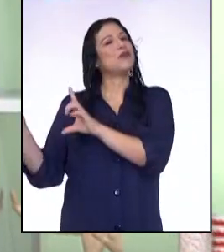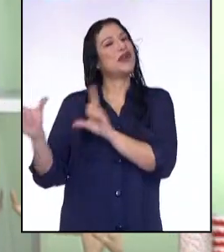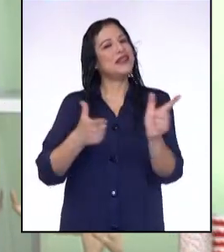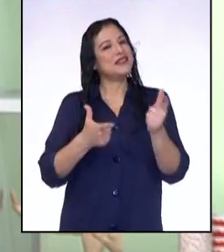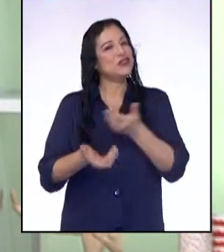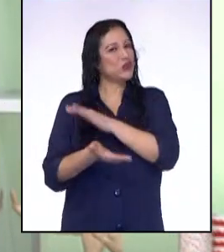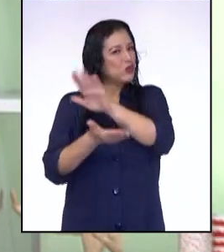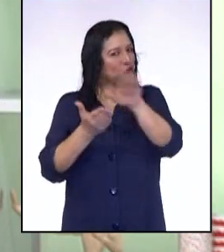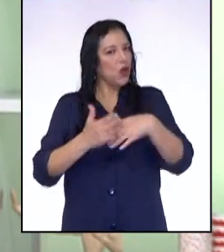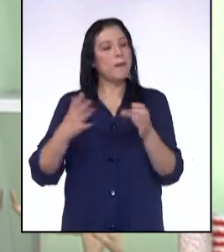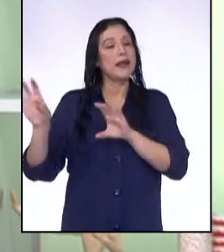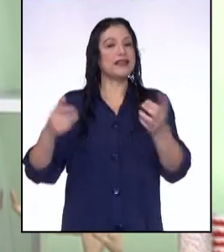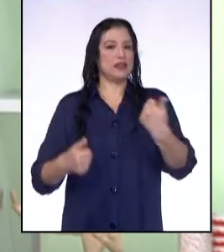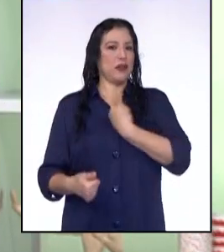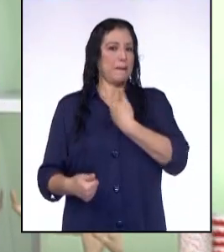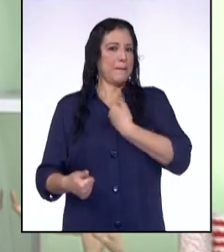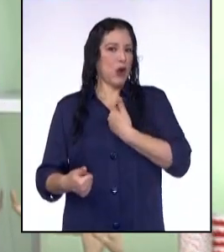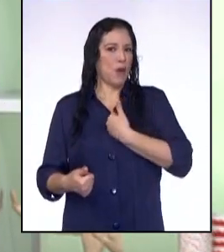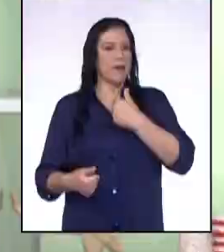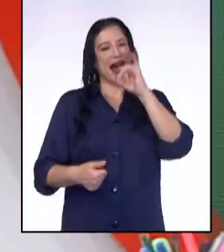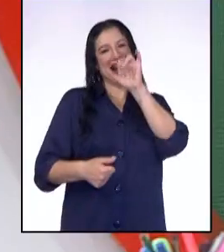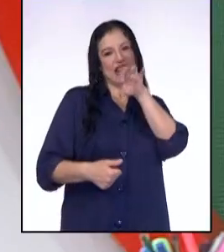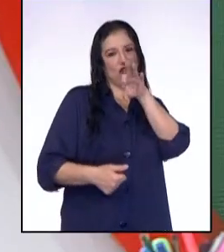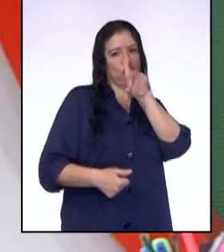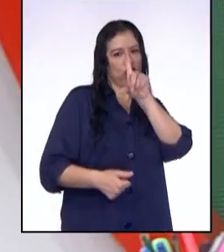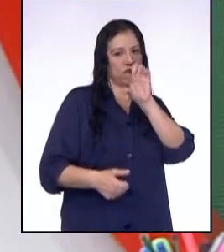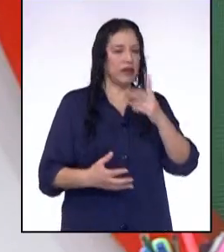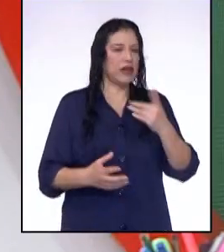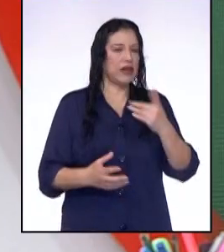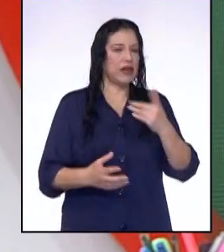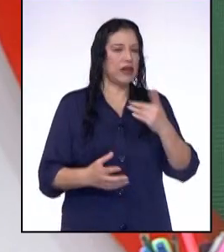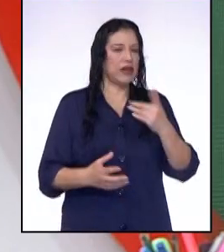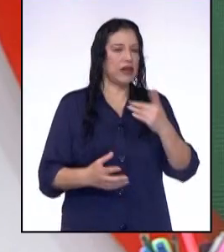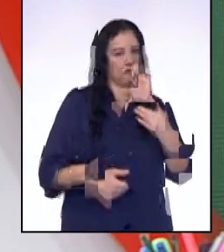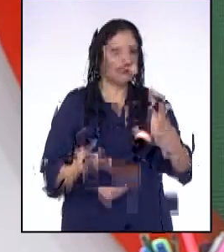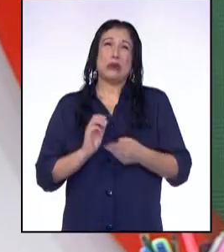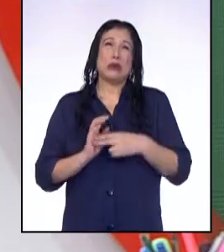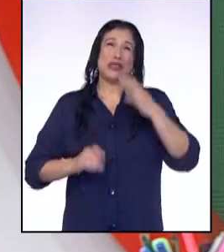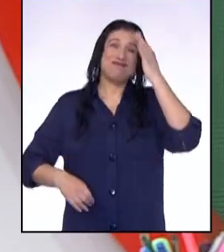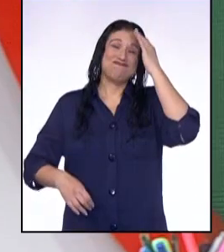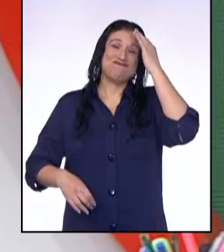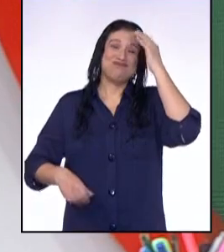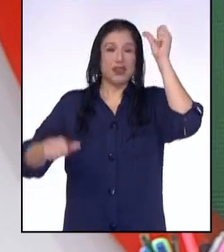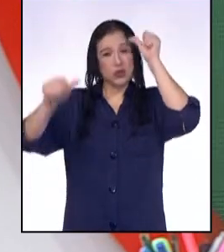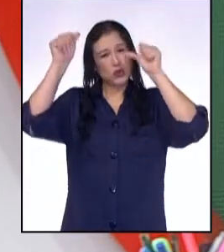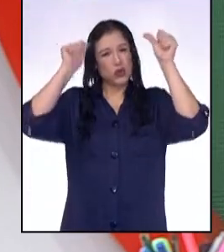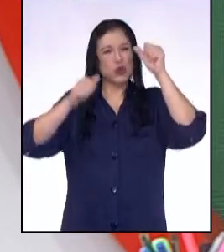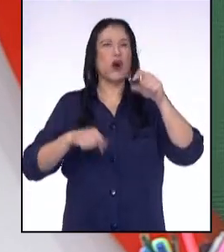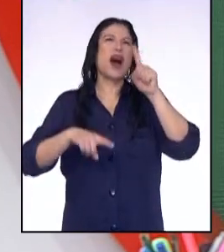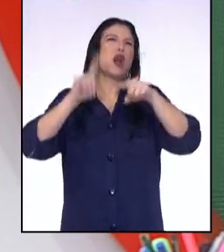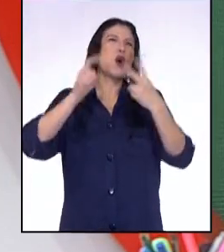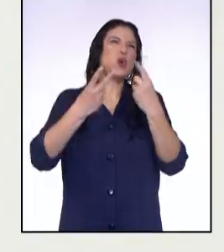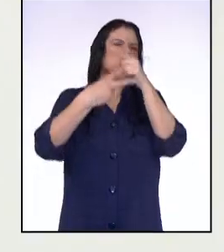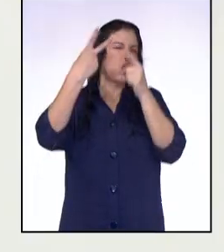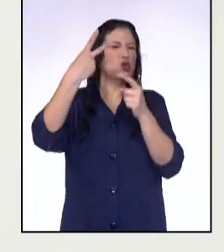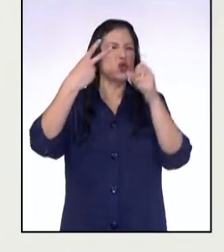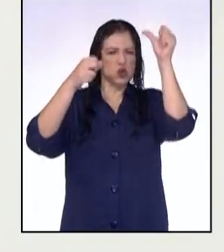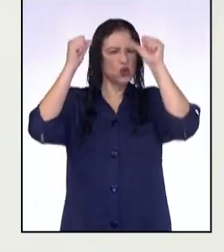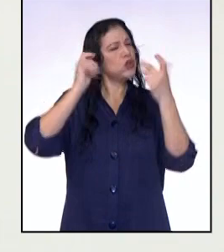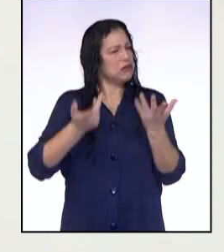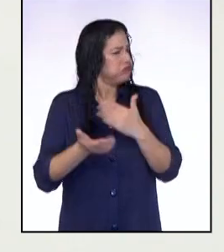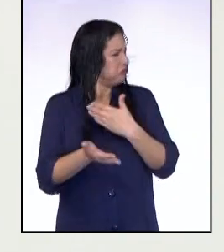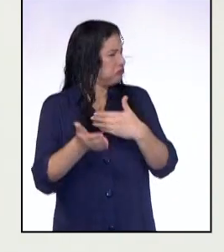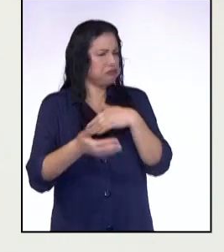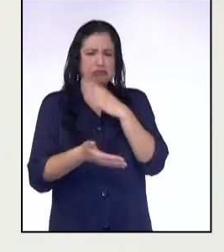listos para realizar nuestra infografía. Yo no estoy... Creo que me quedan un par de dudas. No hay